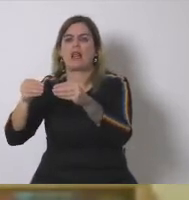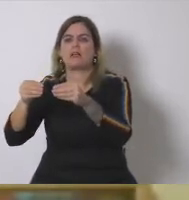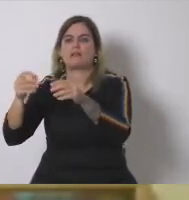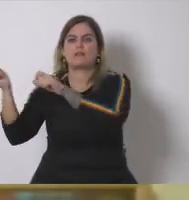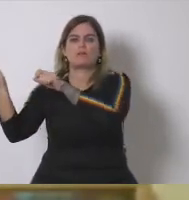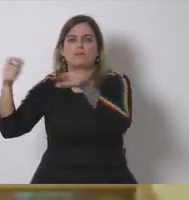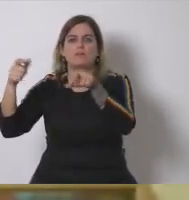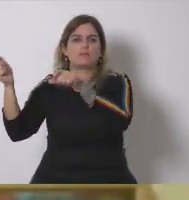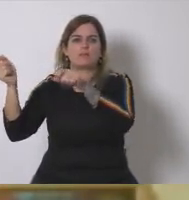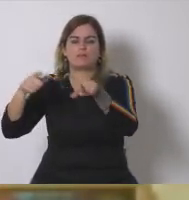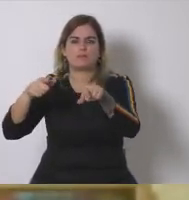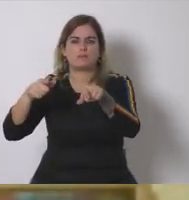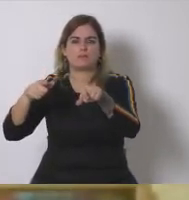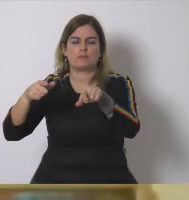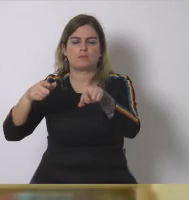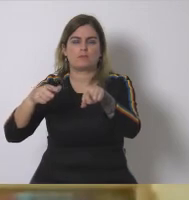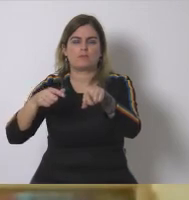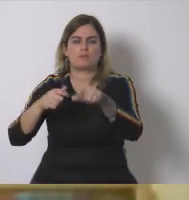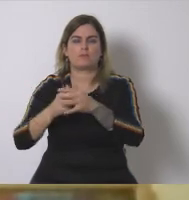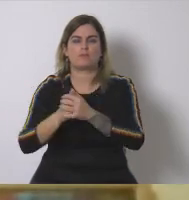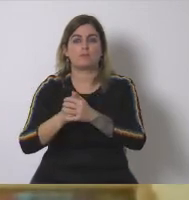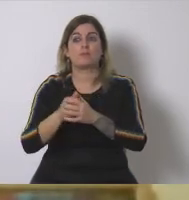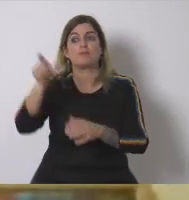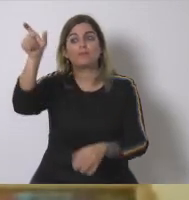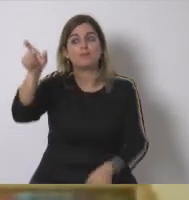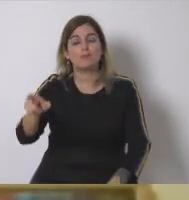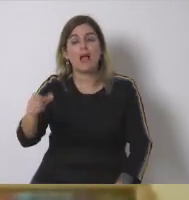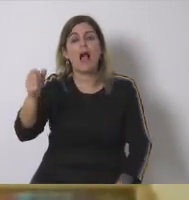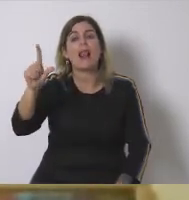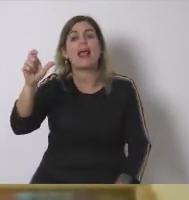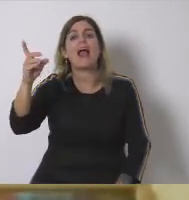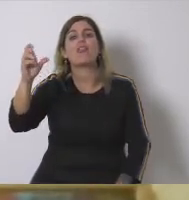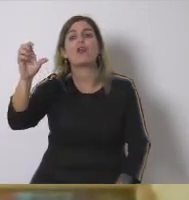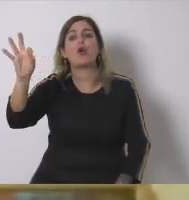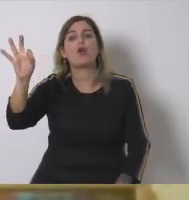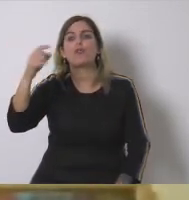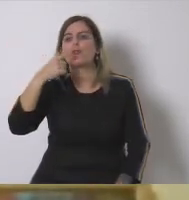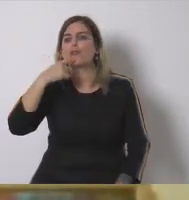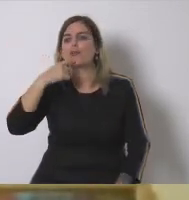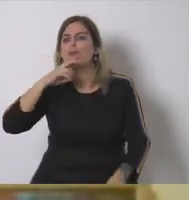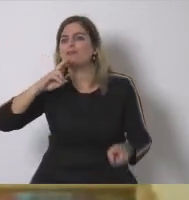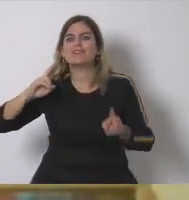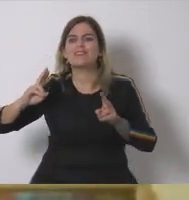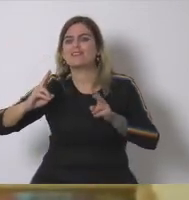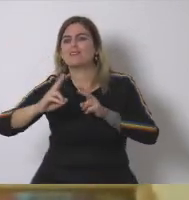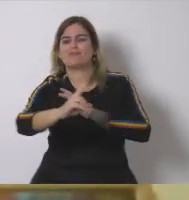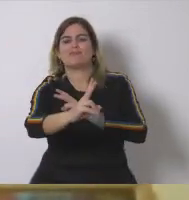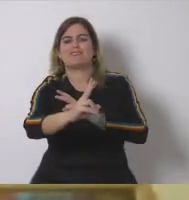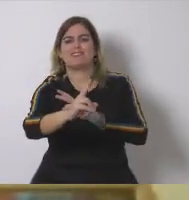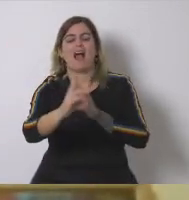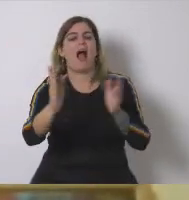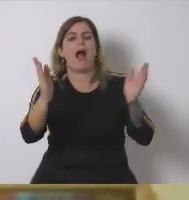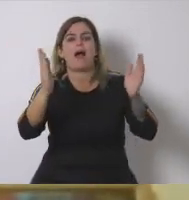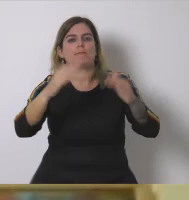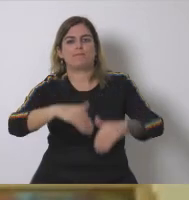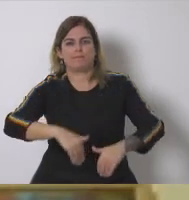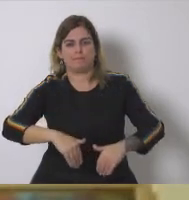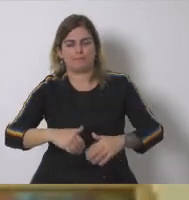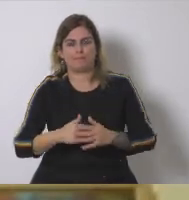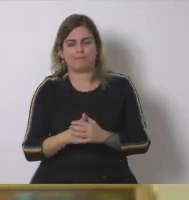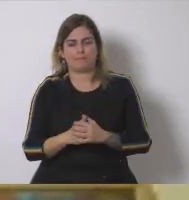materiales que vienen de fuera y tampoco he oído a Alejandro que tengamos una respuesta